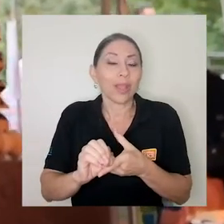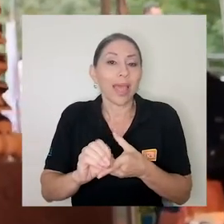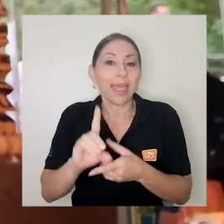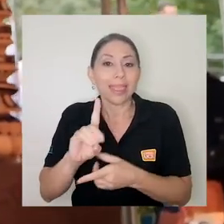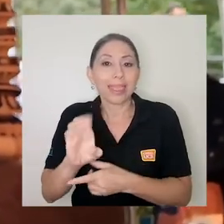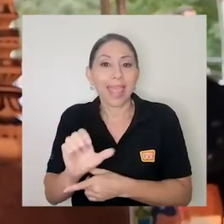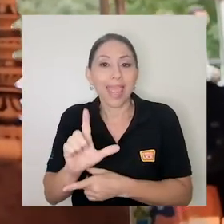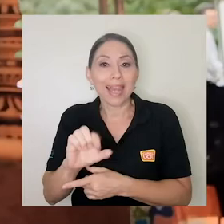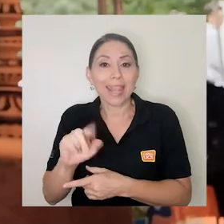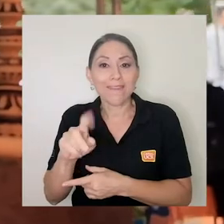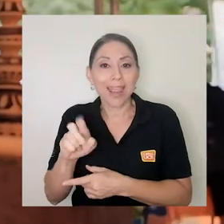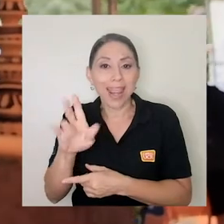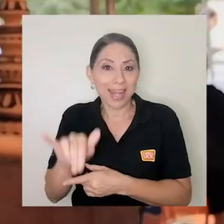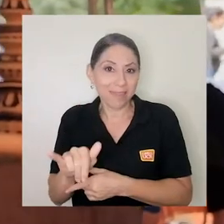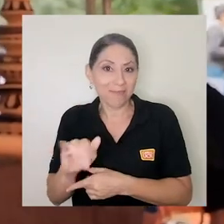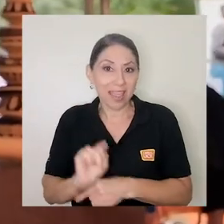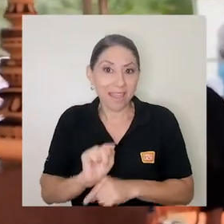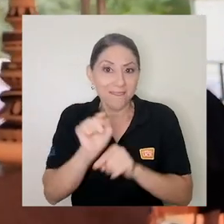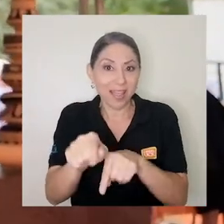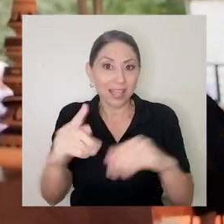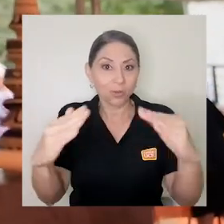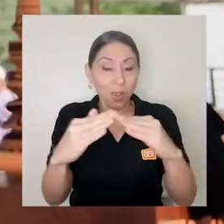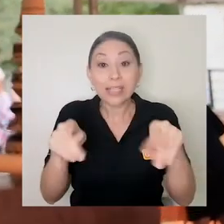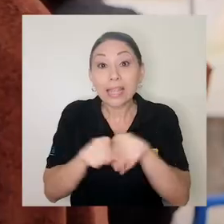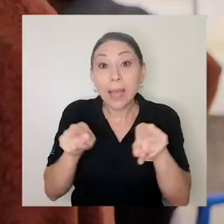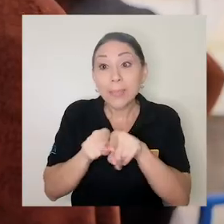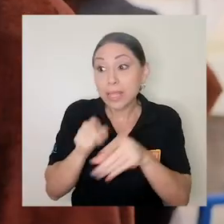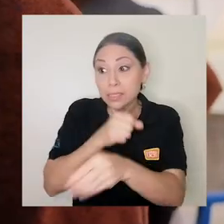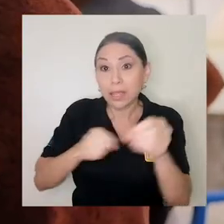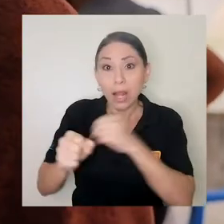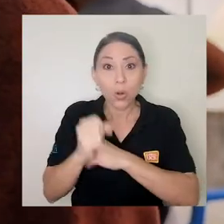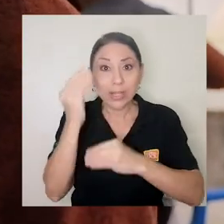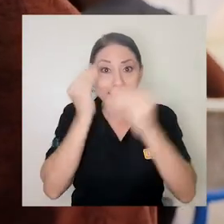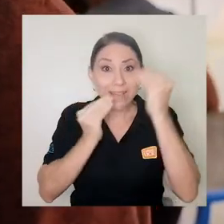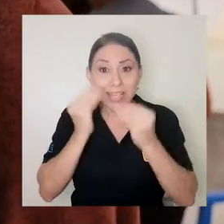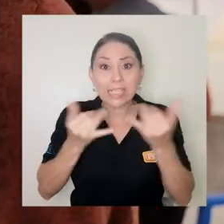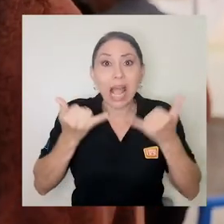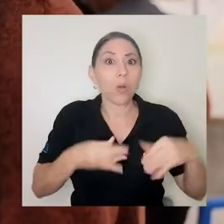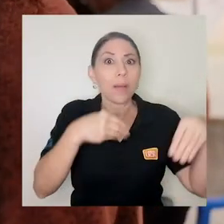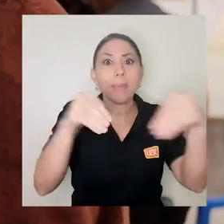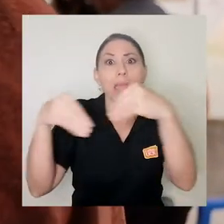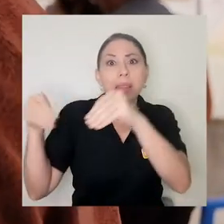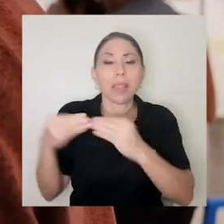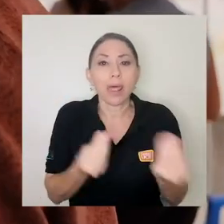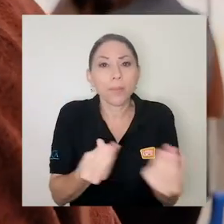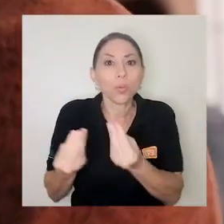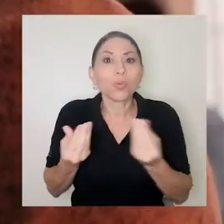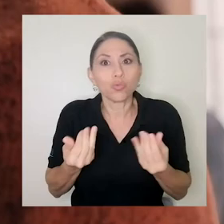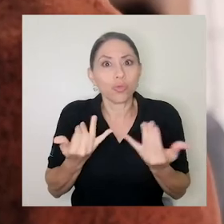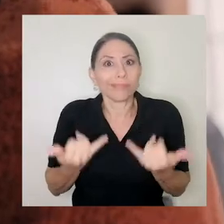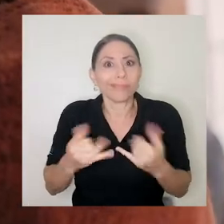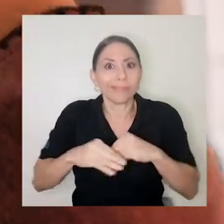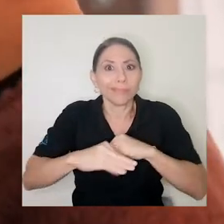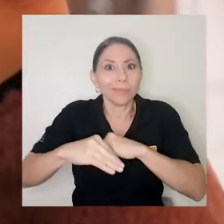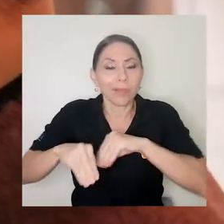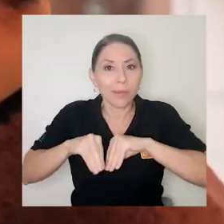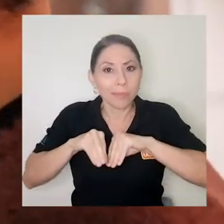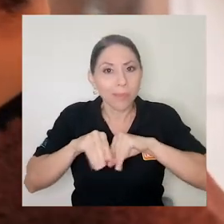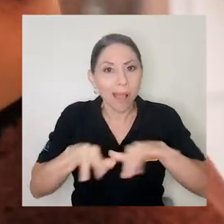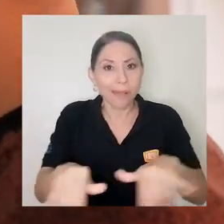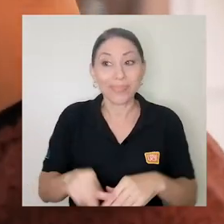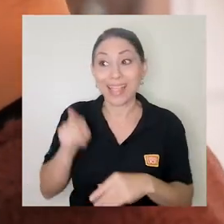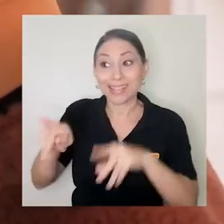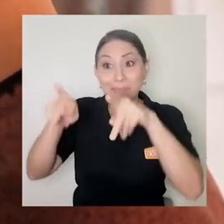han apuntado mucho a la venta de producto. La experta en publicidad y mercadeo digital también recomienda